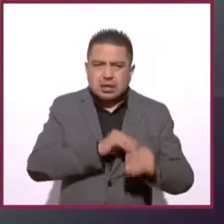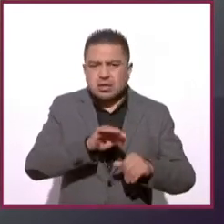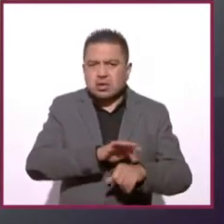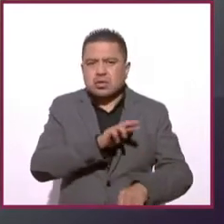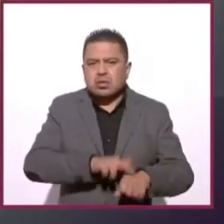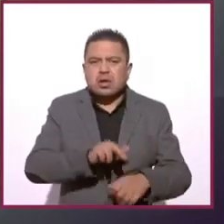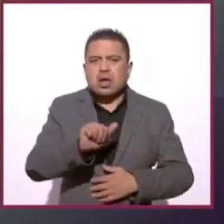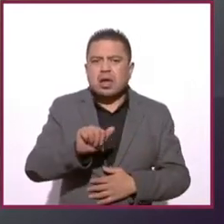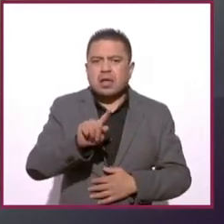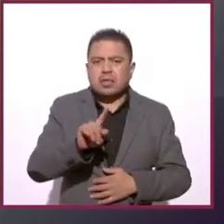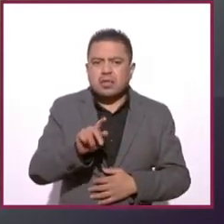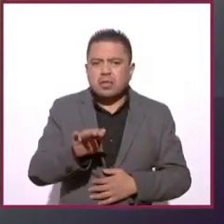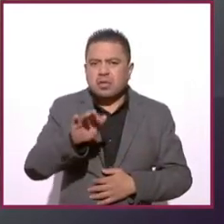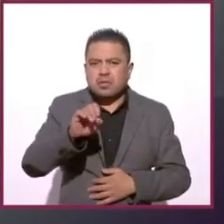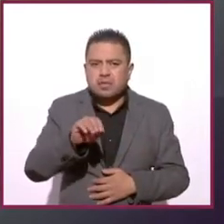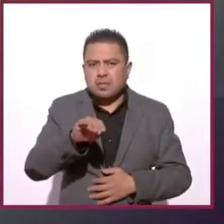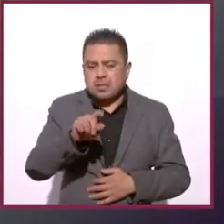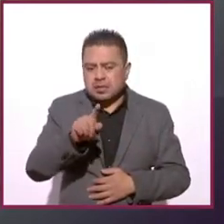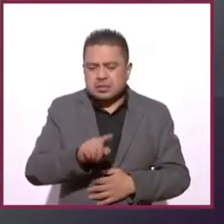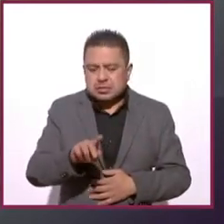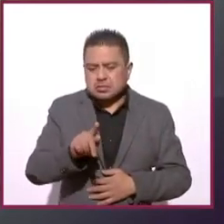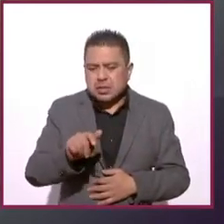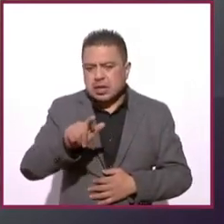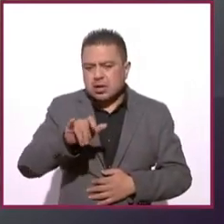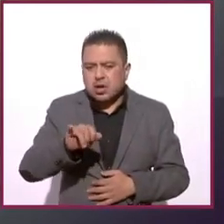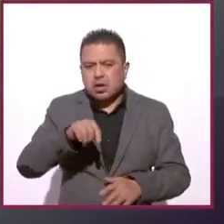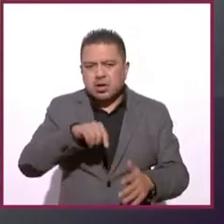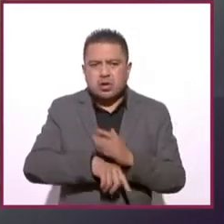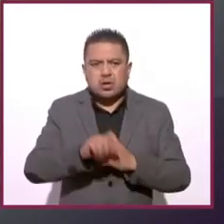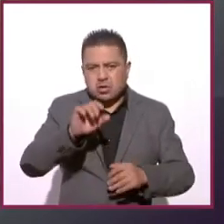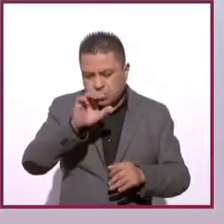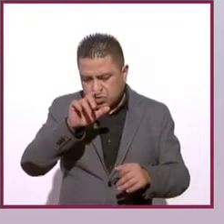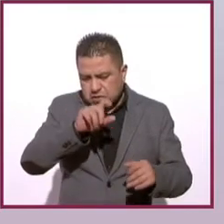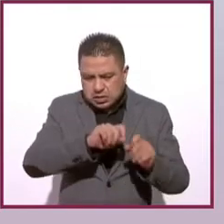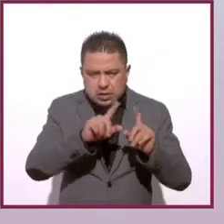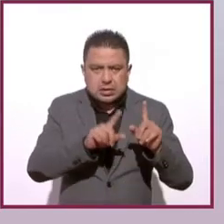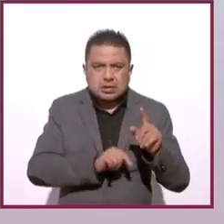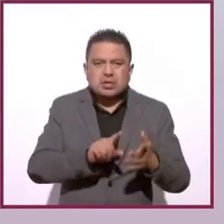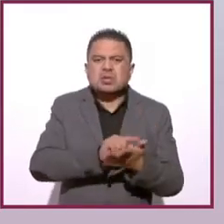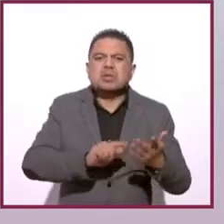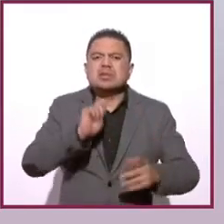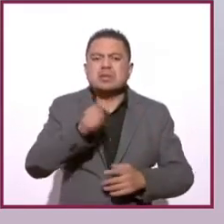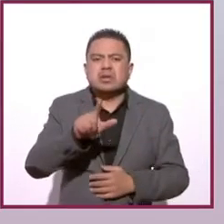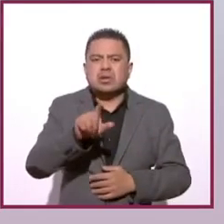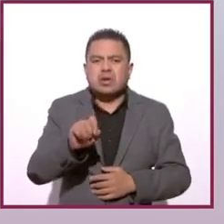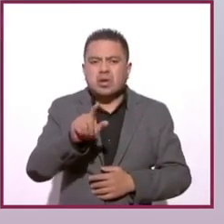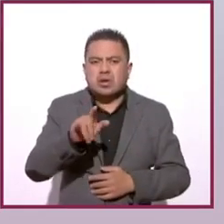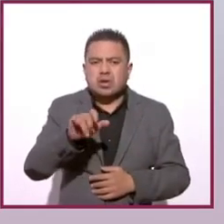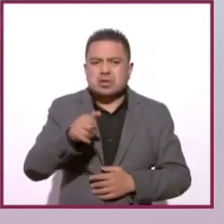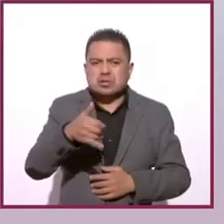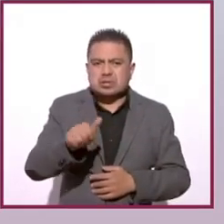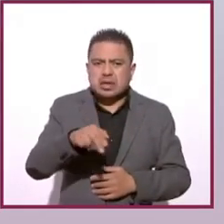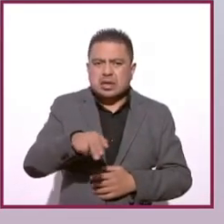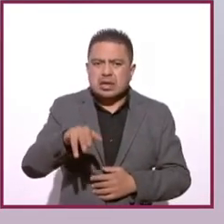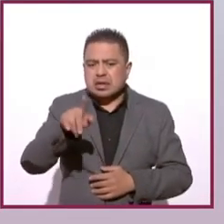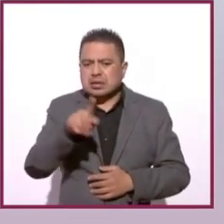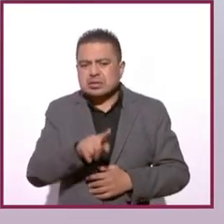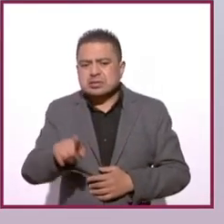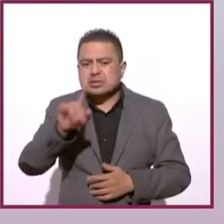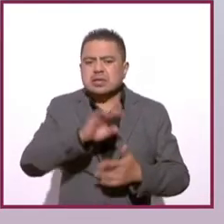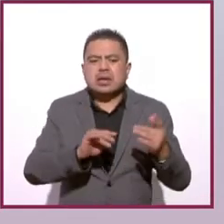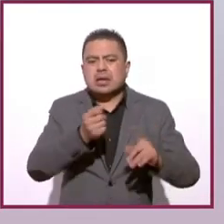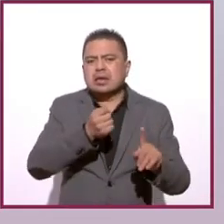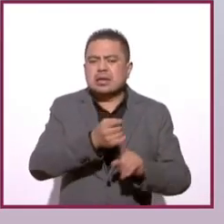Adolfo Martínez Palomo, editado por el Colegio Nacional. Aquí un tuit es de Lolis Yáñez, así firma y dice